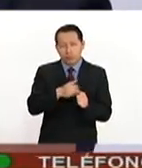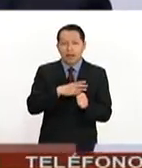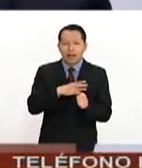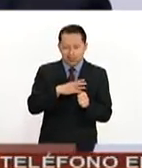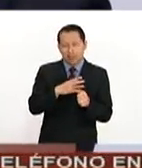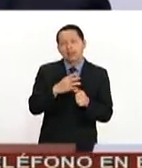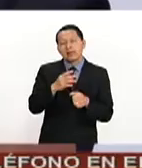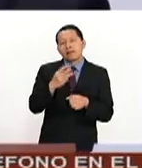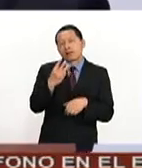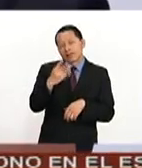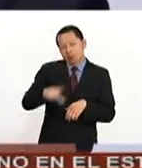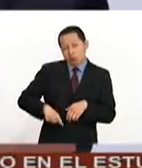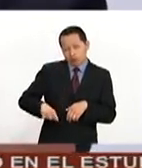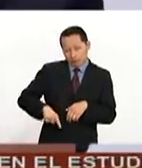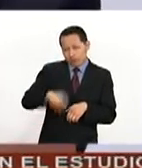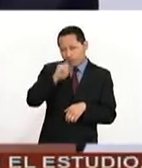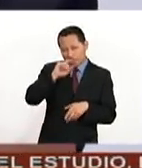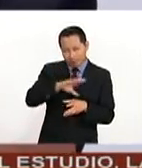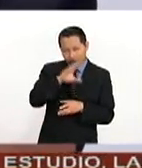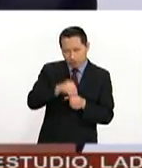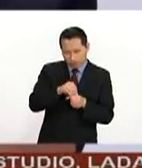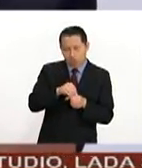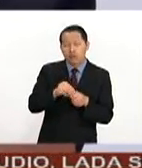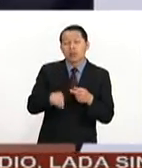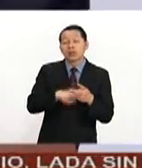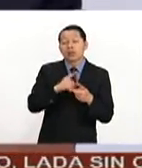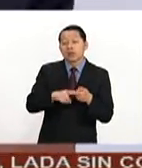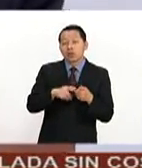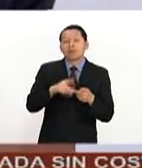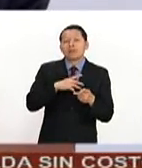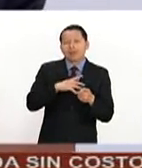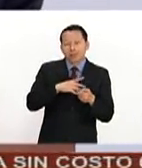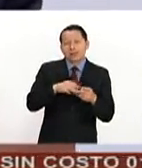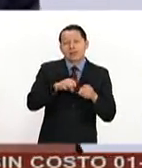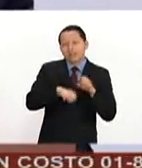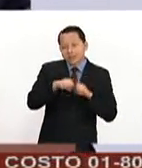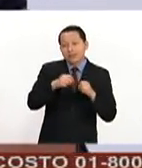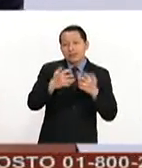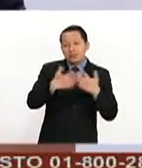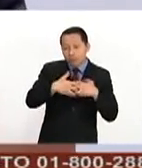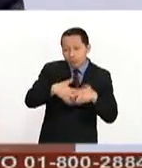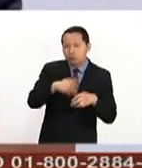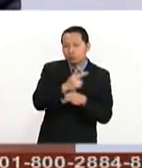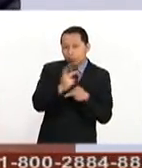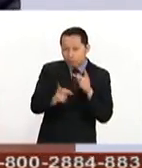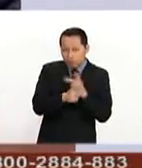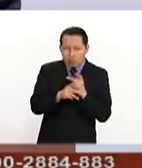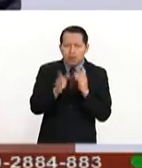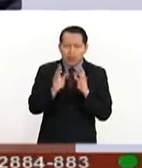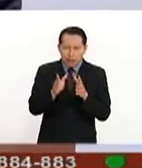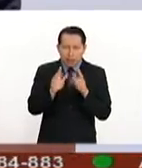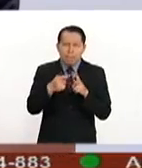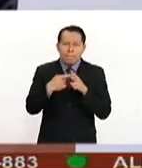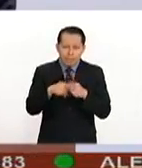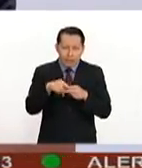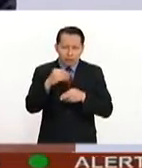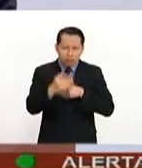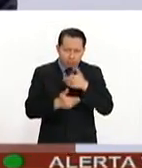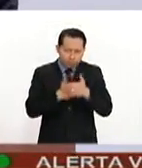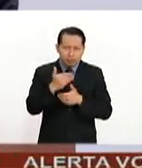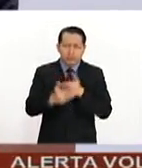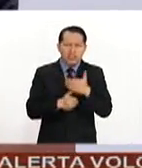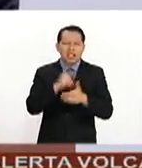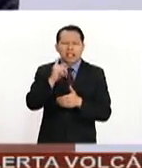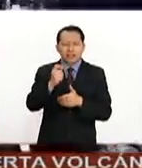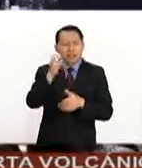acompañamiento de los sectores productivos. Ya hemos dado los primeros pasos que requiere toda la negociación. Conocer